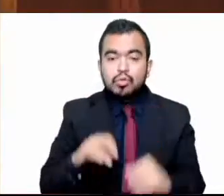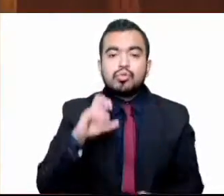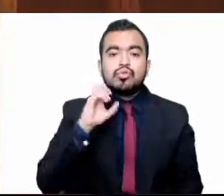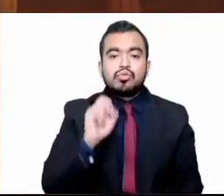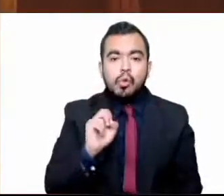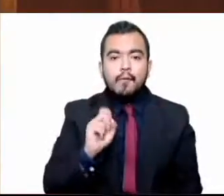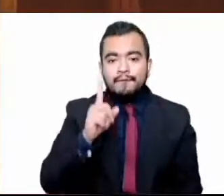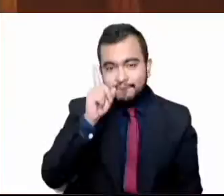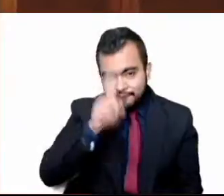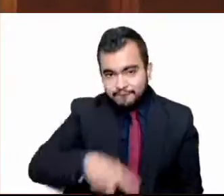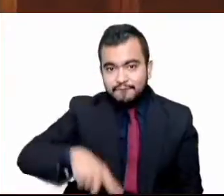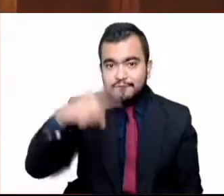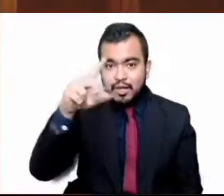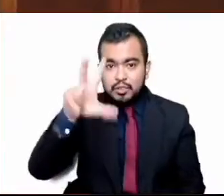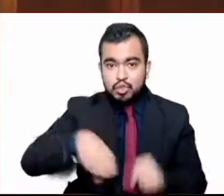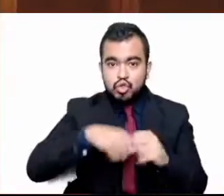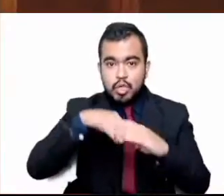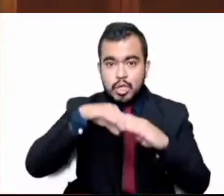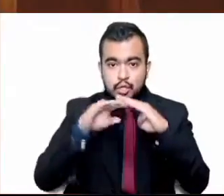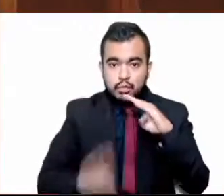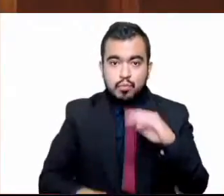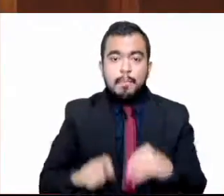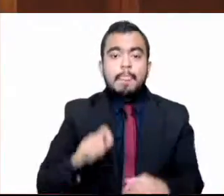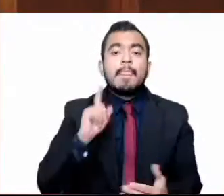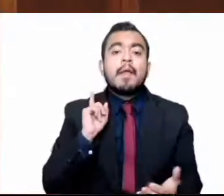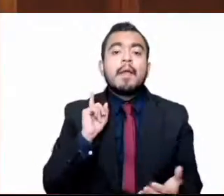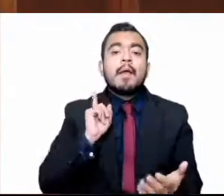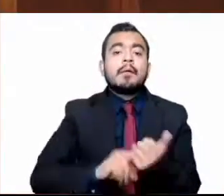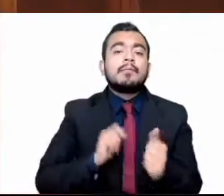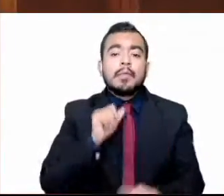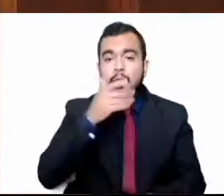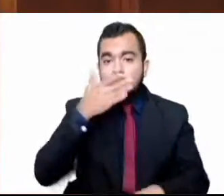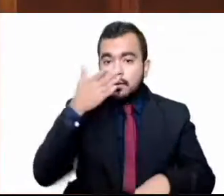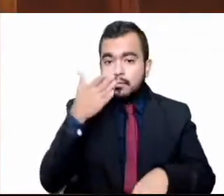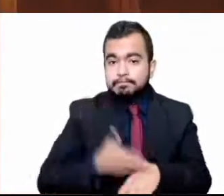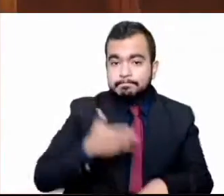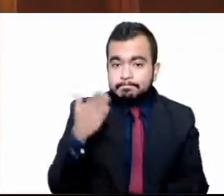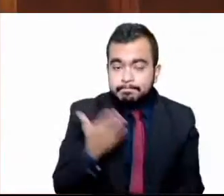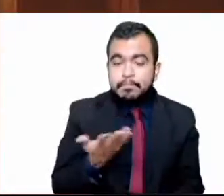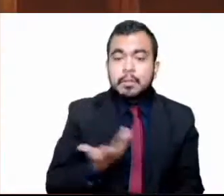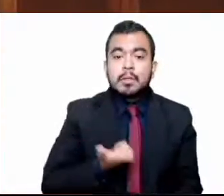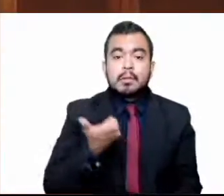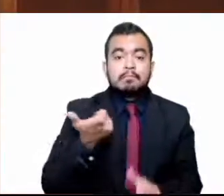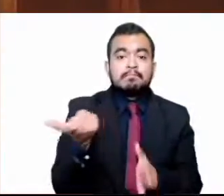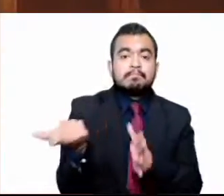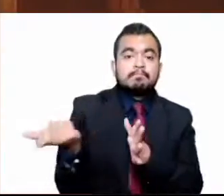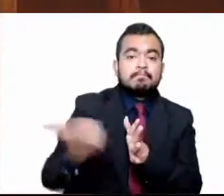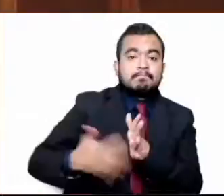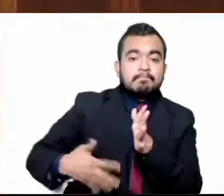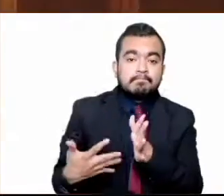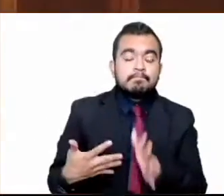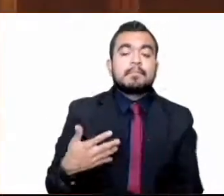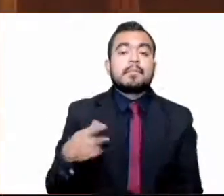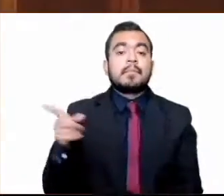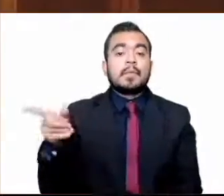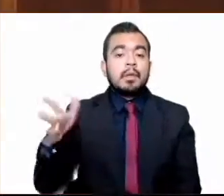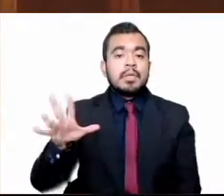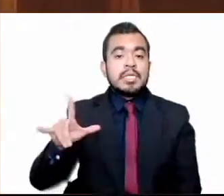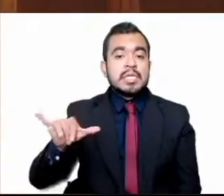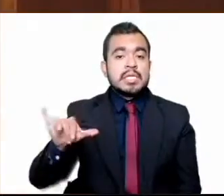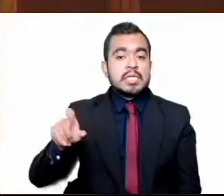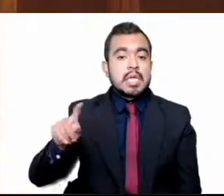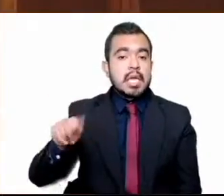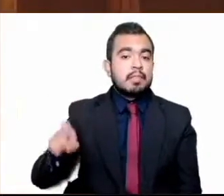una mayor impunidad ante el delito, precios más bajos y el hecho de que el cliente encuentre a